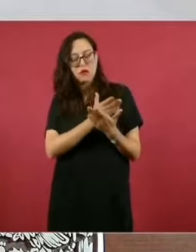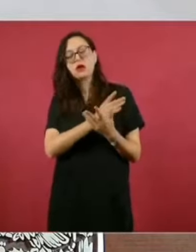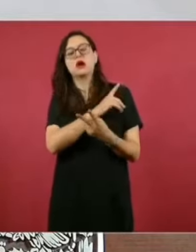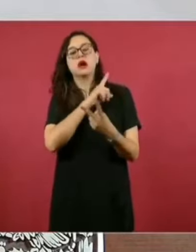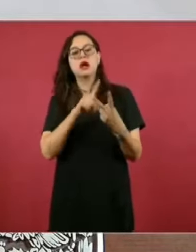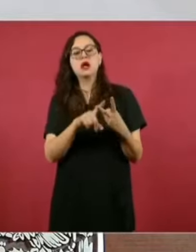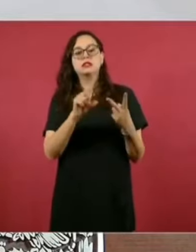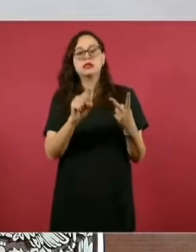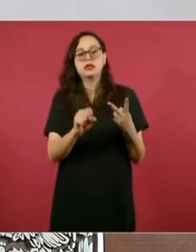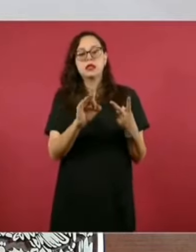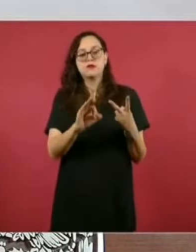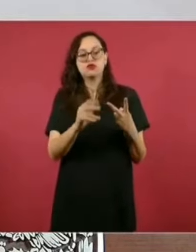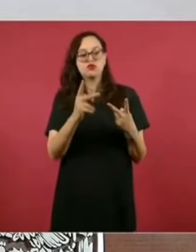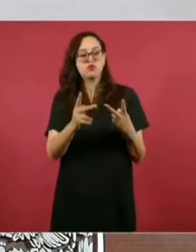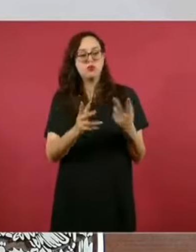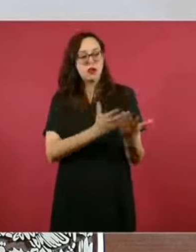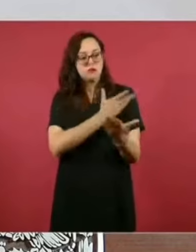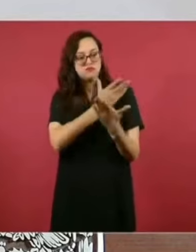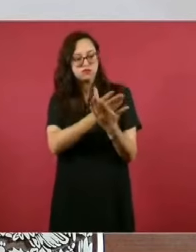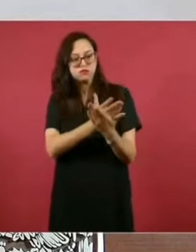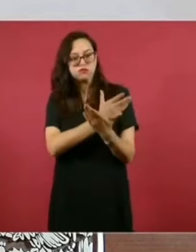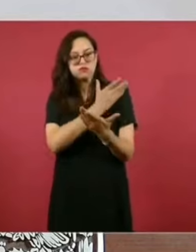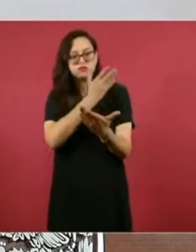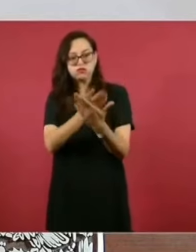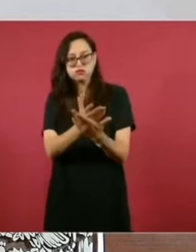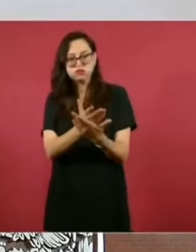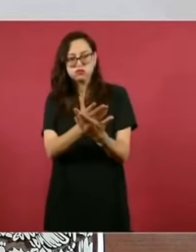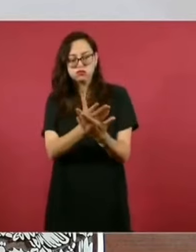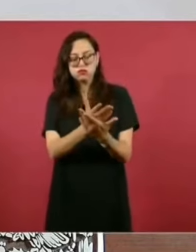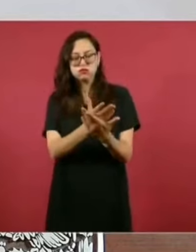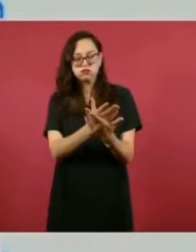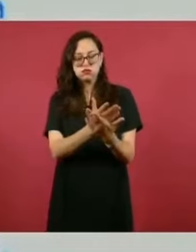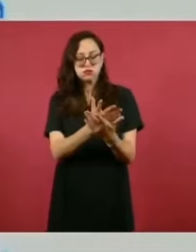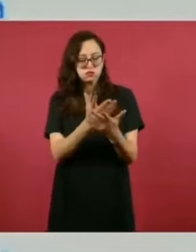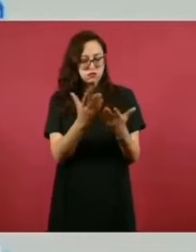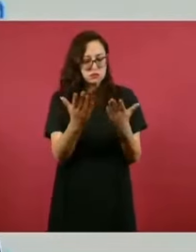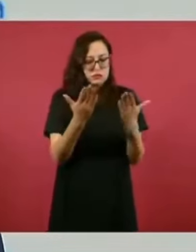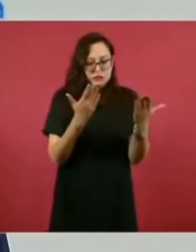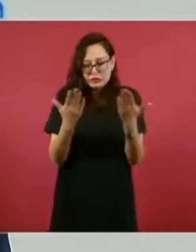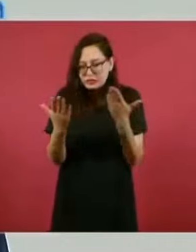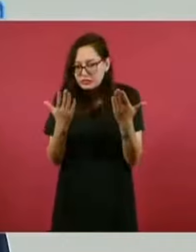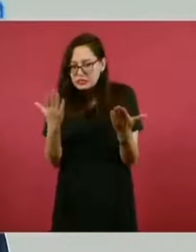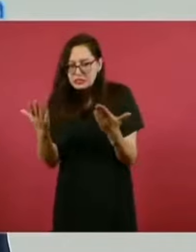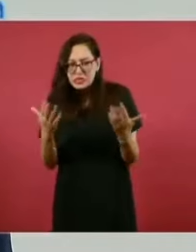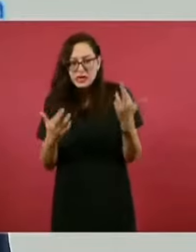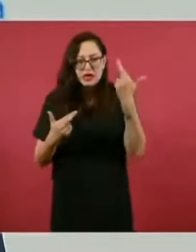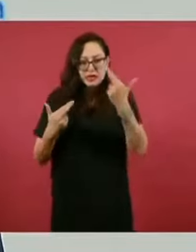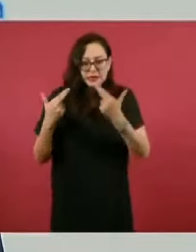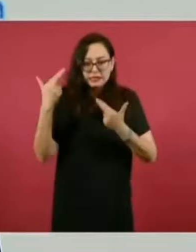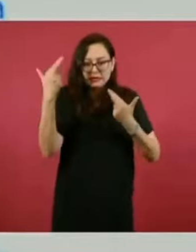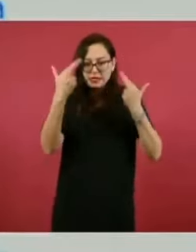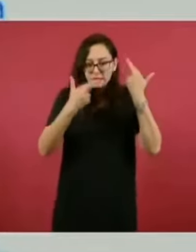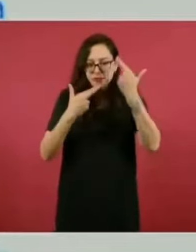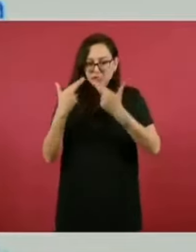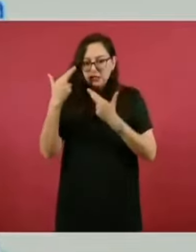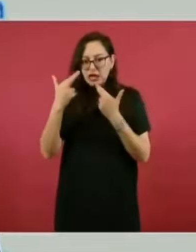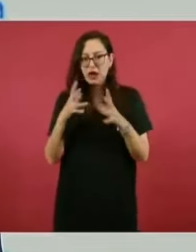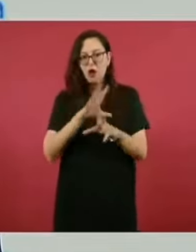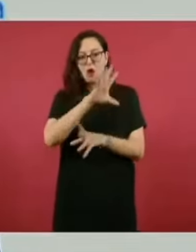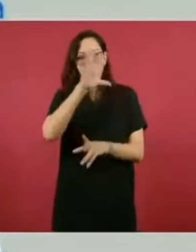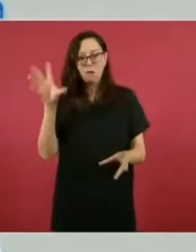Secretaría de la Función Pública, poder ver toda la